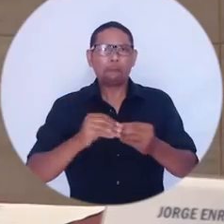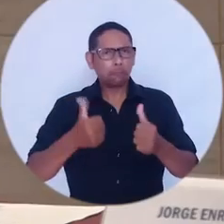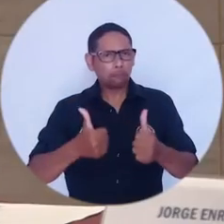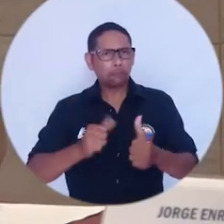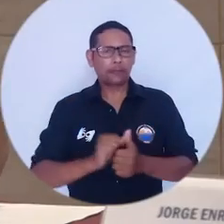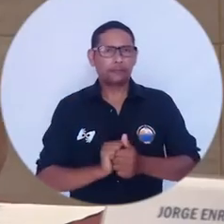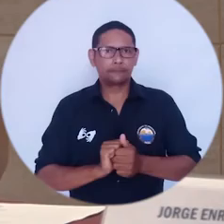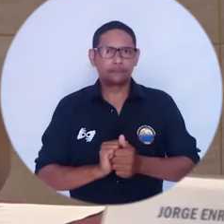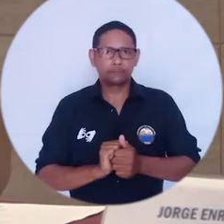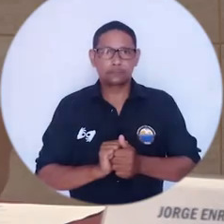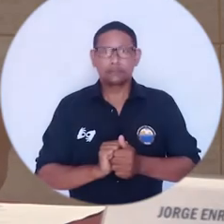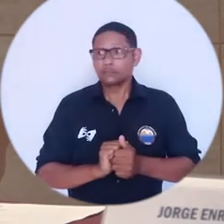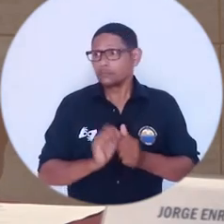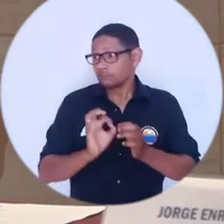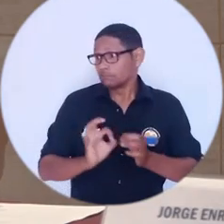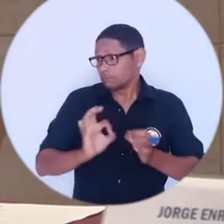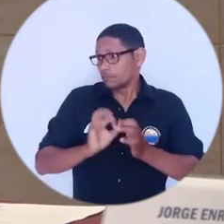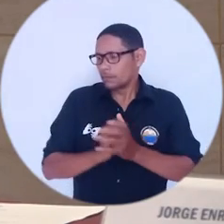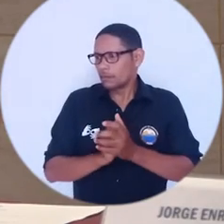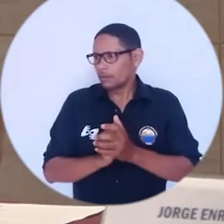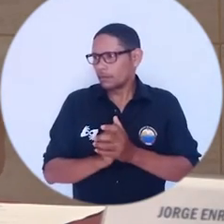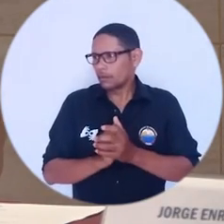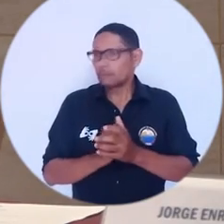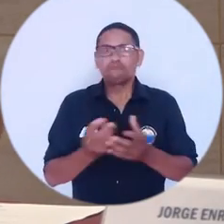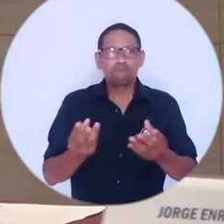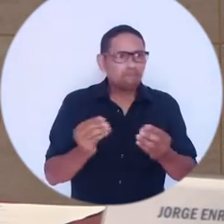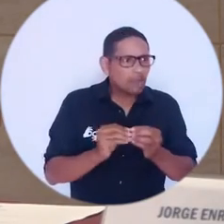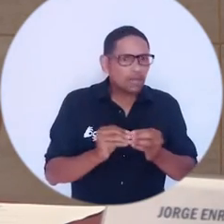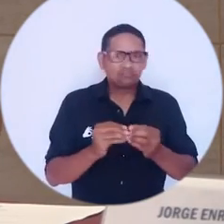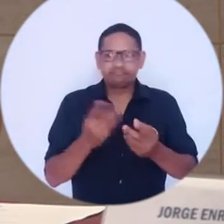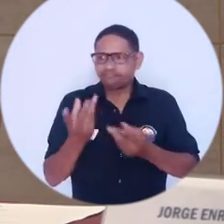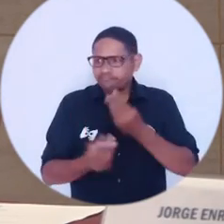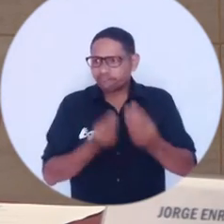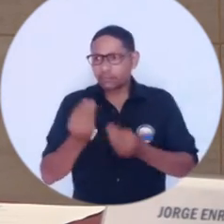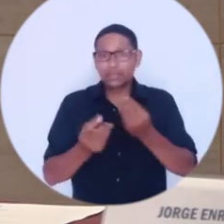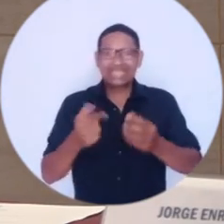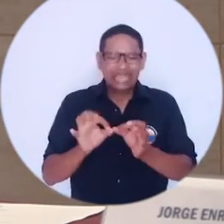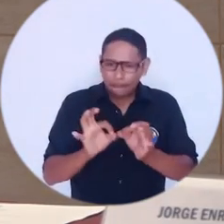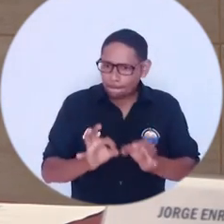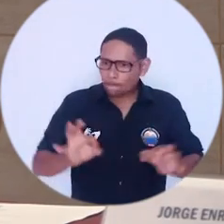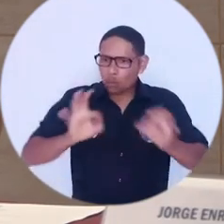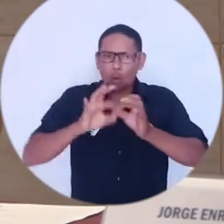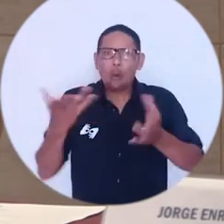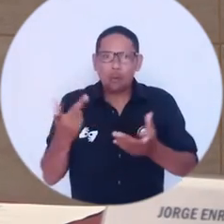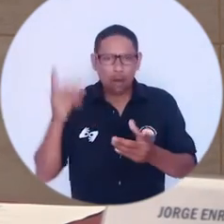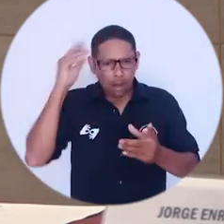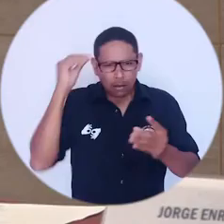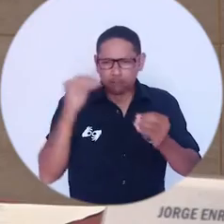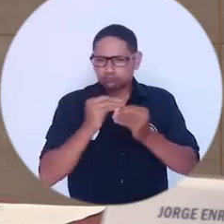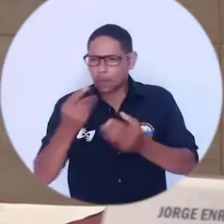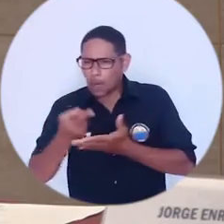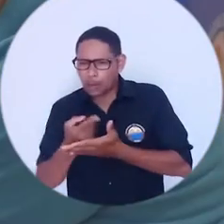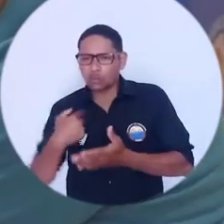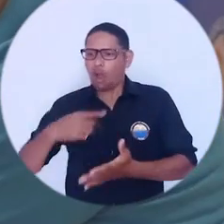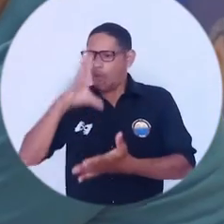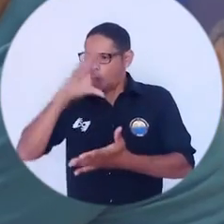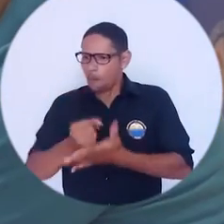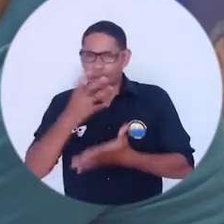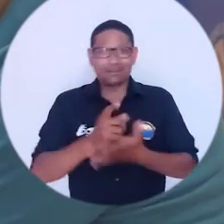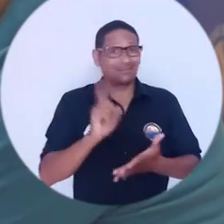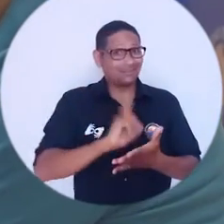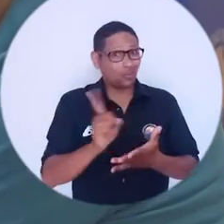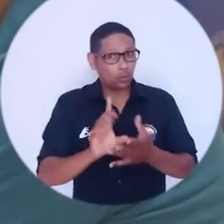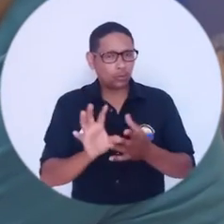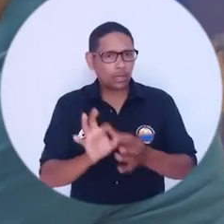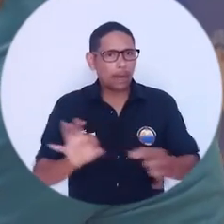Eso en alguna medida implica concertar de forma como se haga. Lo importante para mí es el término concertación y no imposición. Esa